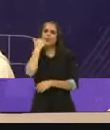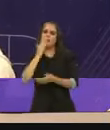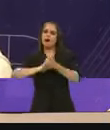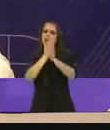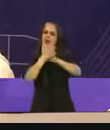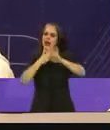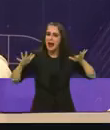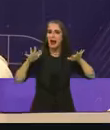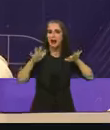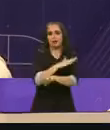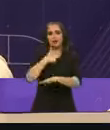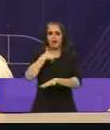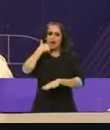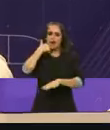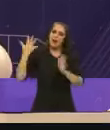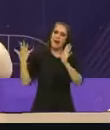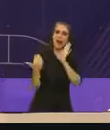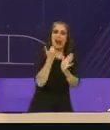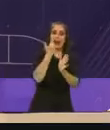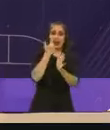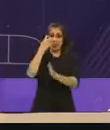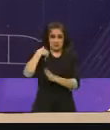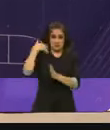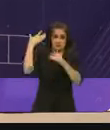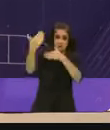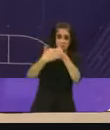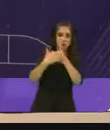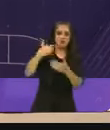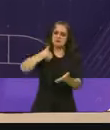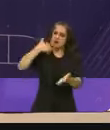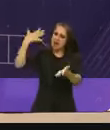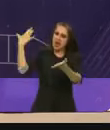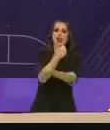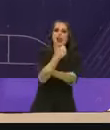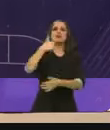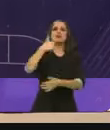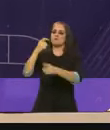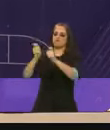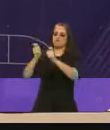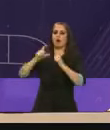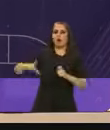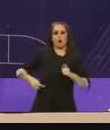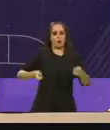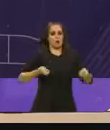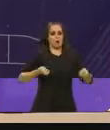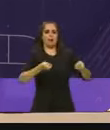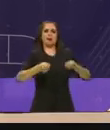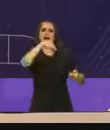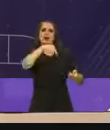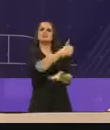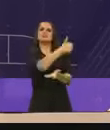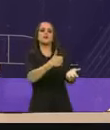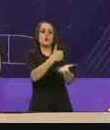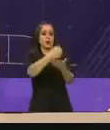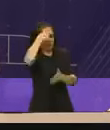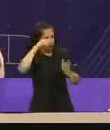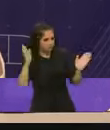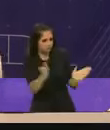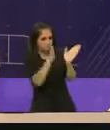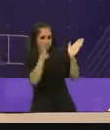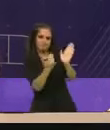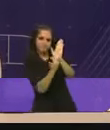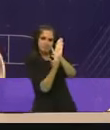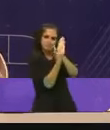ganando y vamos a ganar. Y vamos a gobernar esta ciudad para que continúe siendo próspera, de